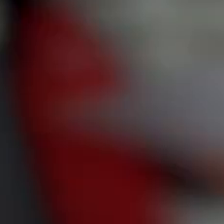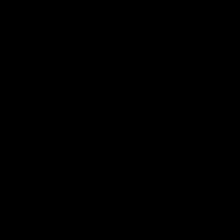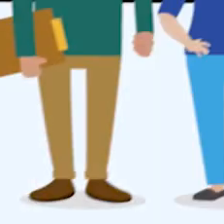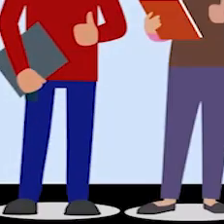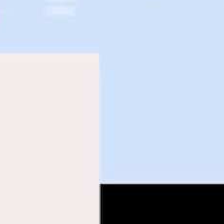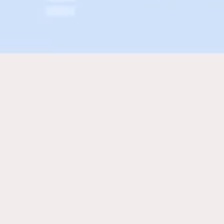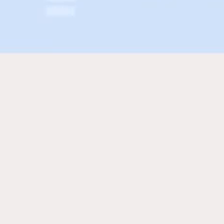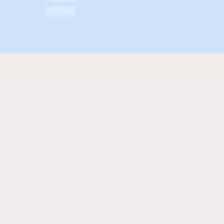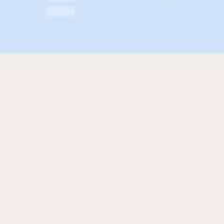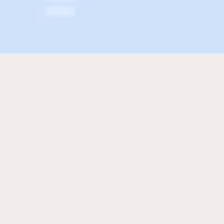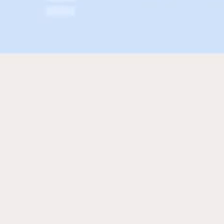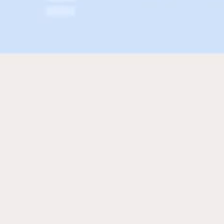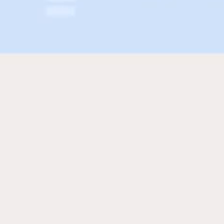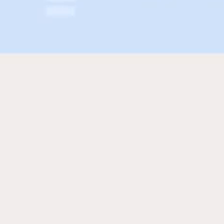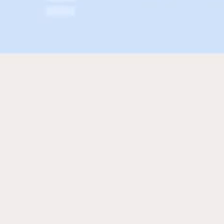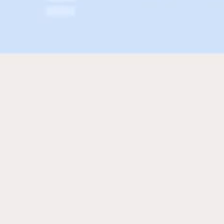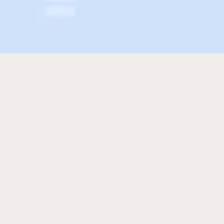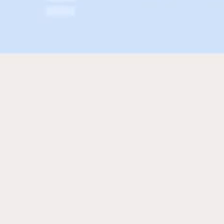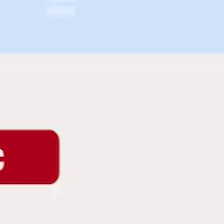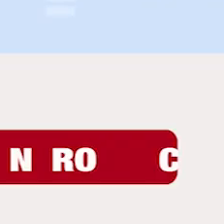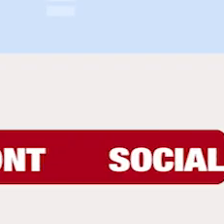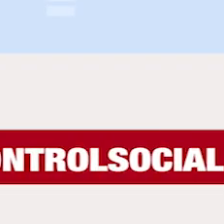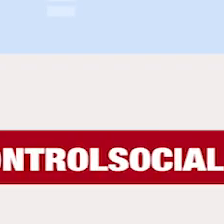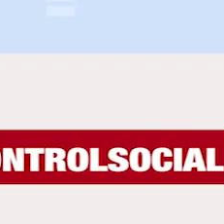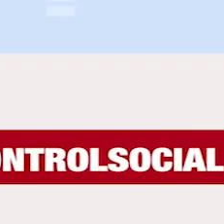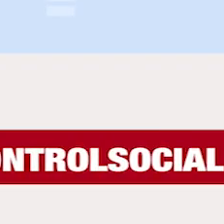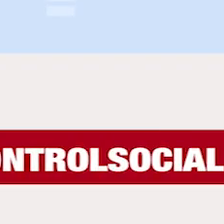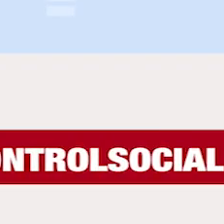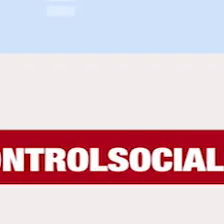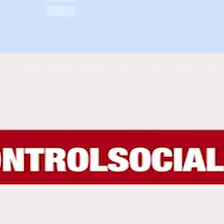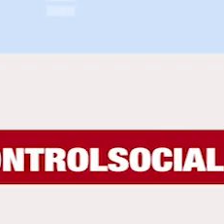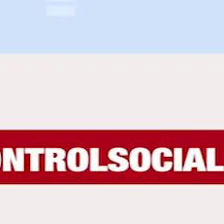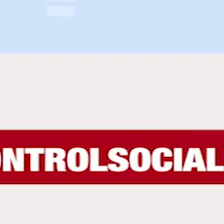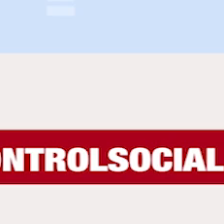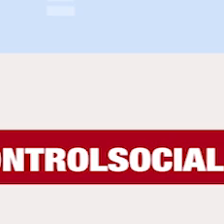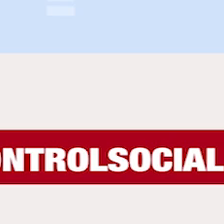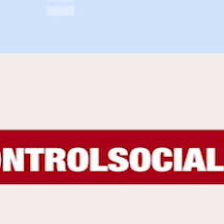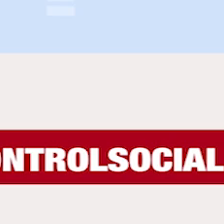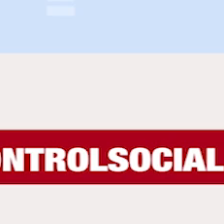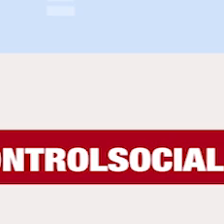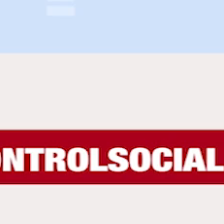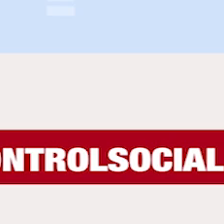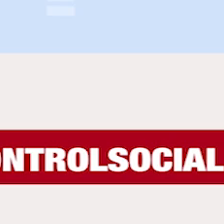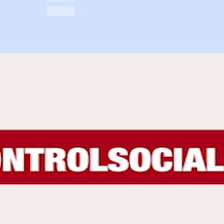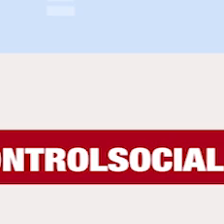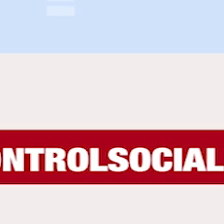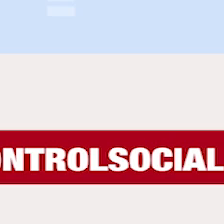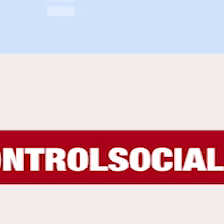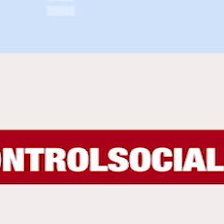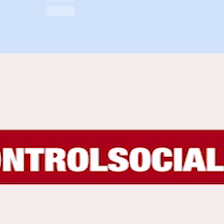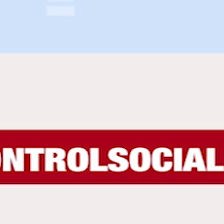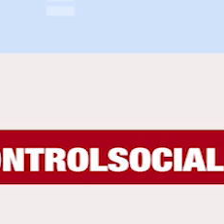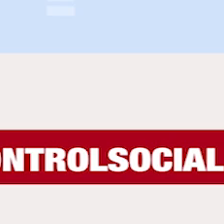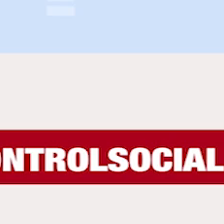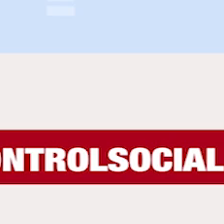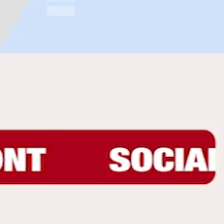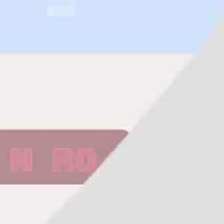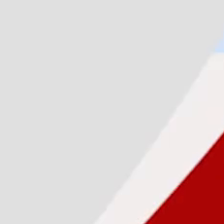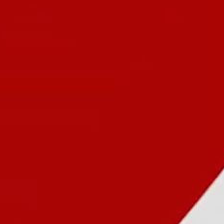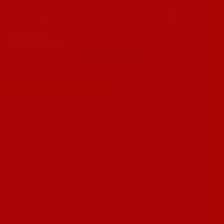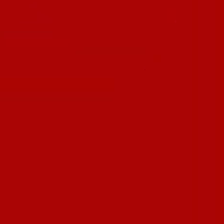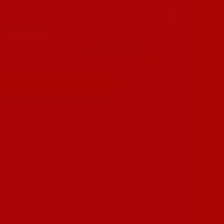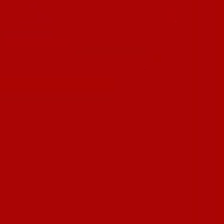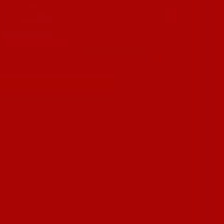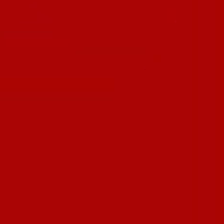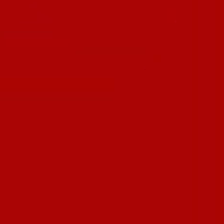más grande. Para mayor información ingresa a controlsocial.contraloría.gob.p slash mentoresdecontrolsocial.